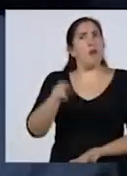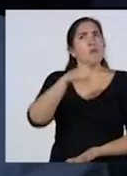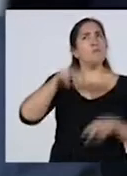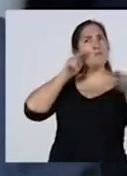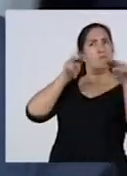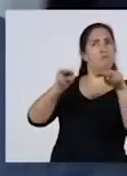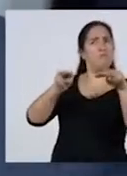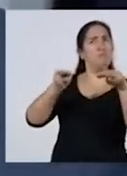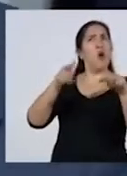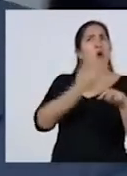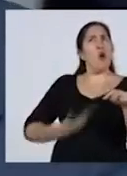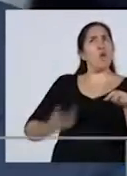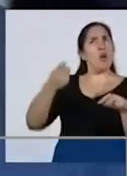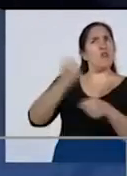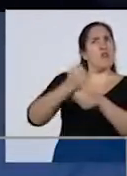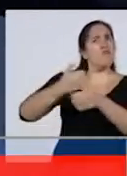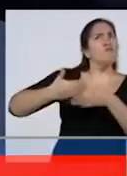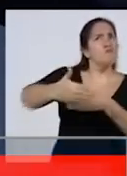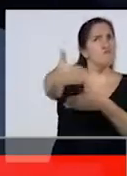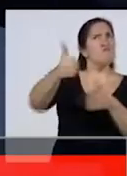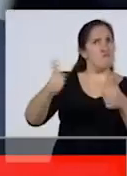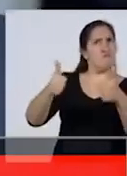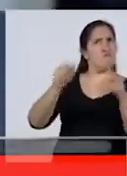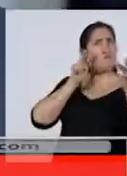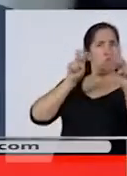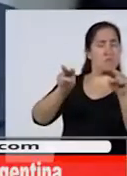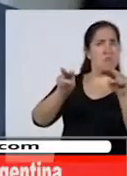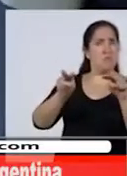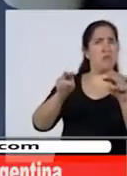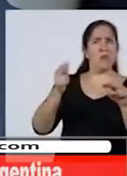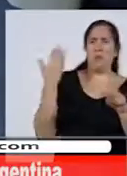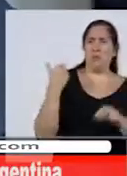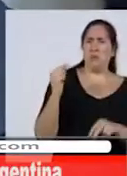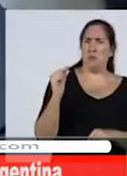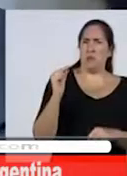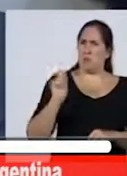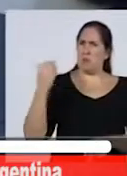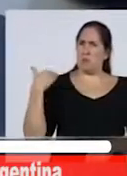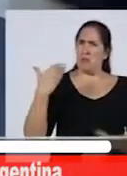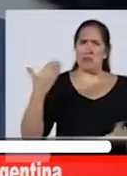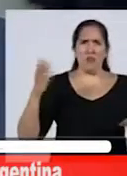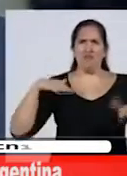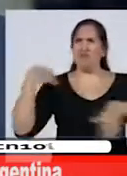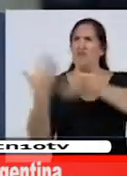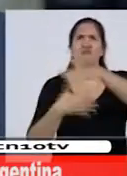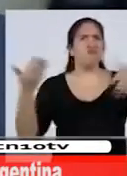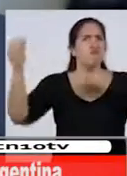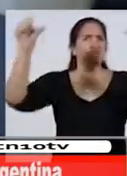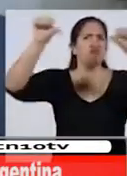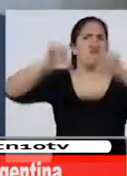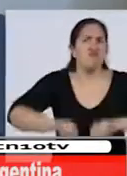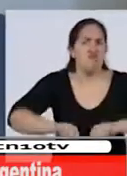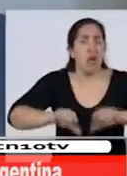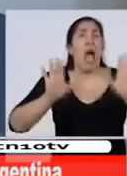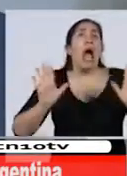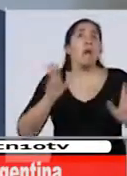el gobierno de allí en más. De pronto, hace pocos meses, todo se derrumba, o por lo menos